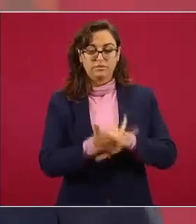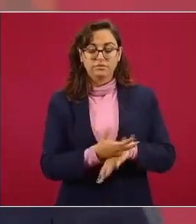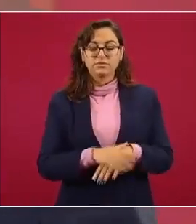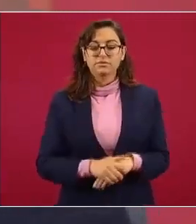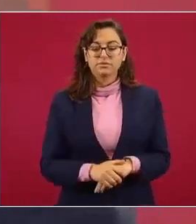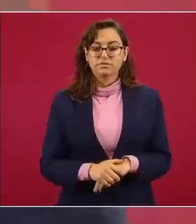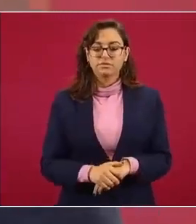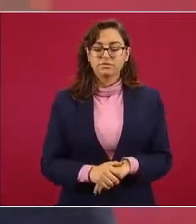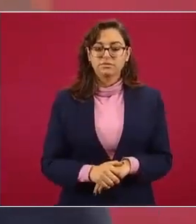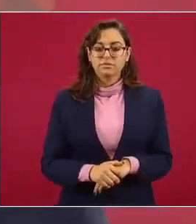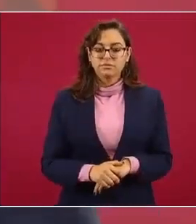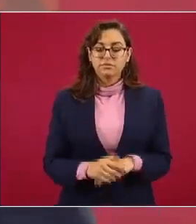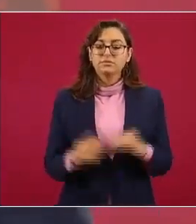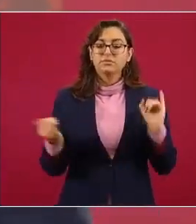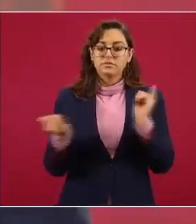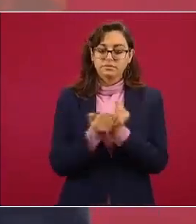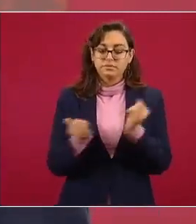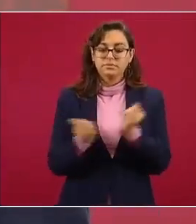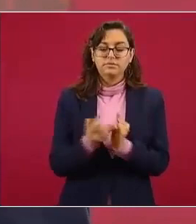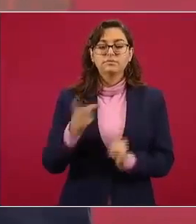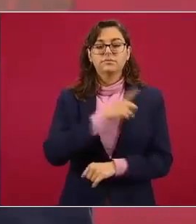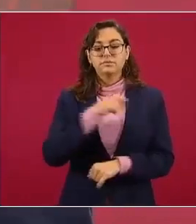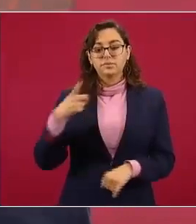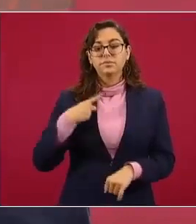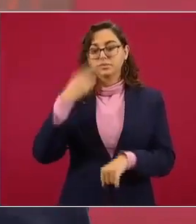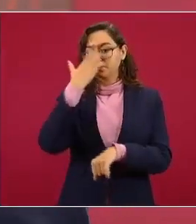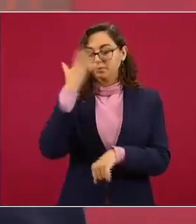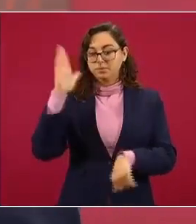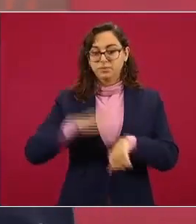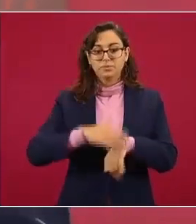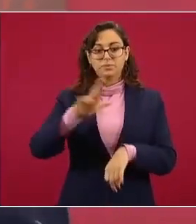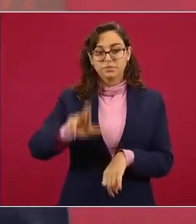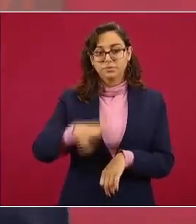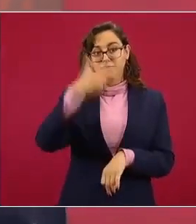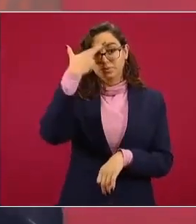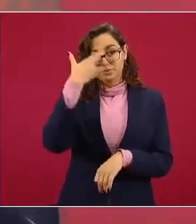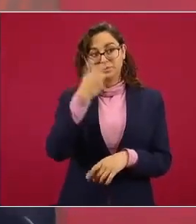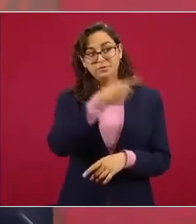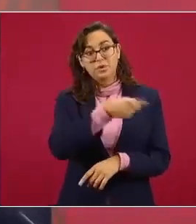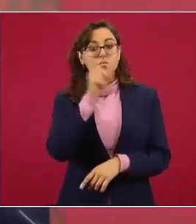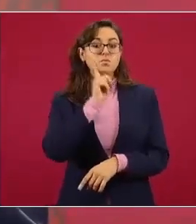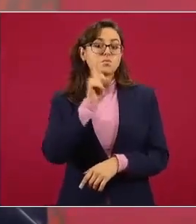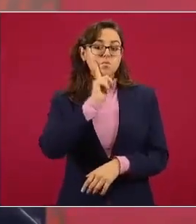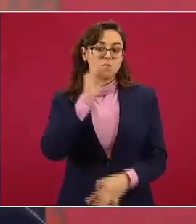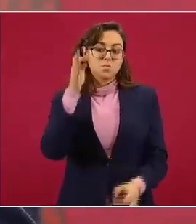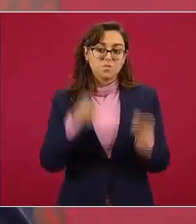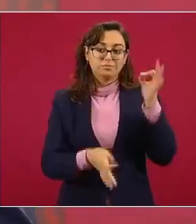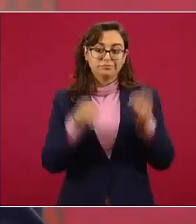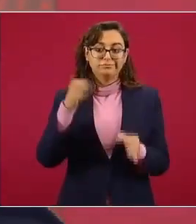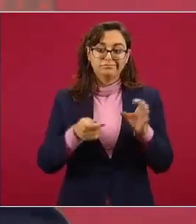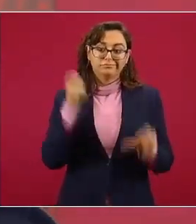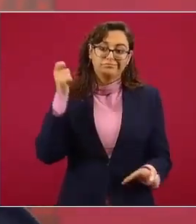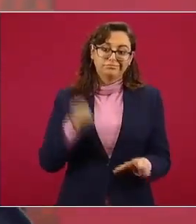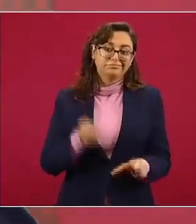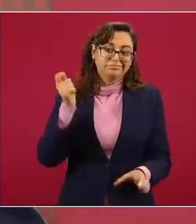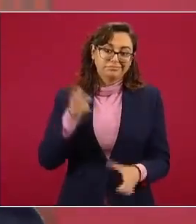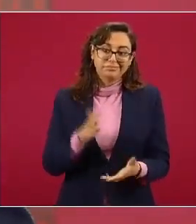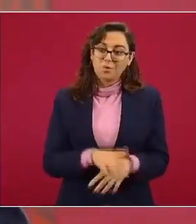hay que olvidarlo de la juez porque ella va